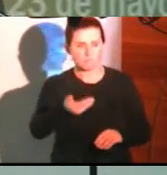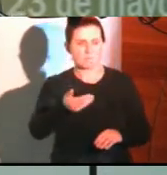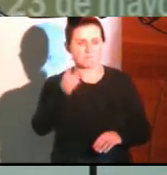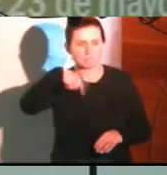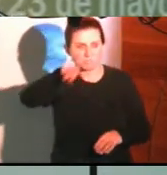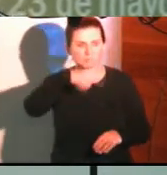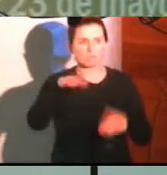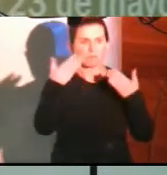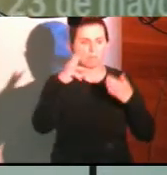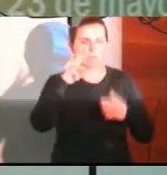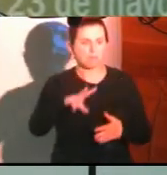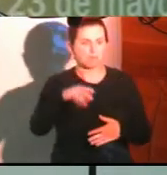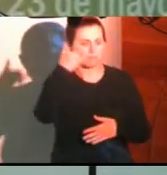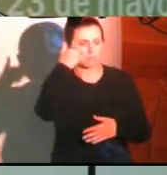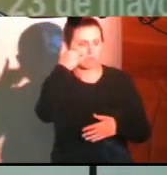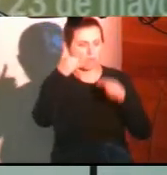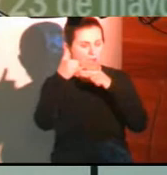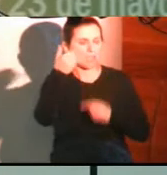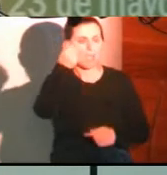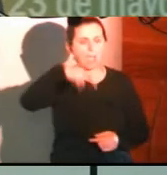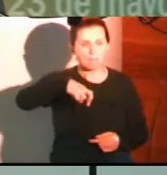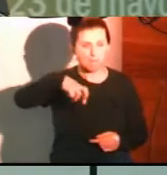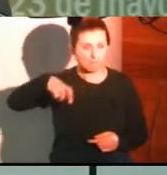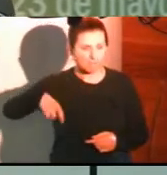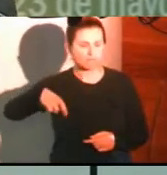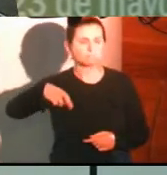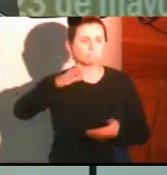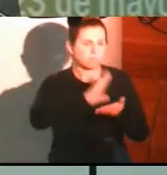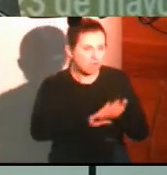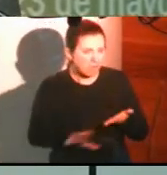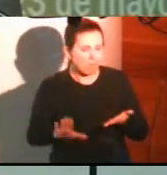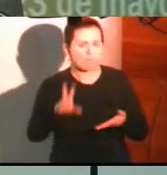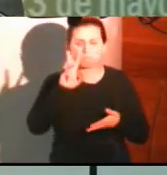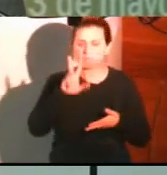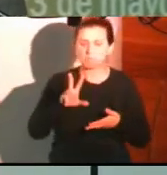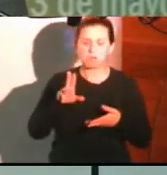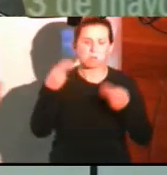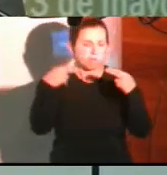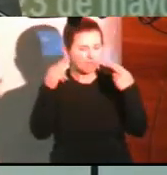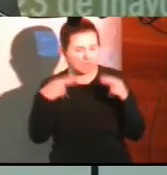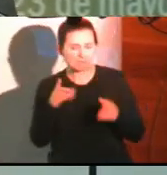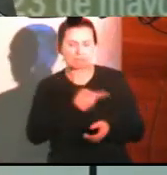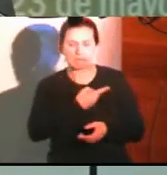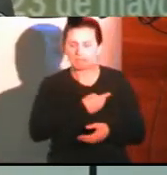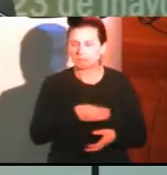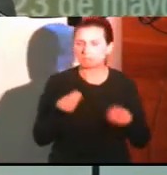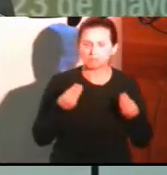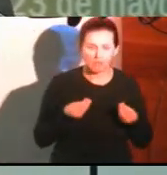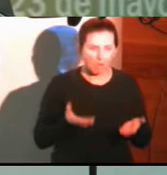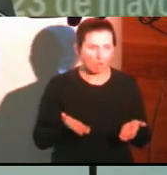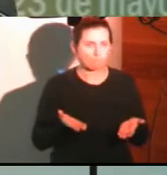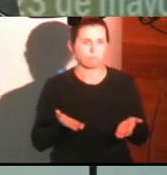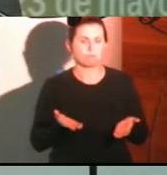en los aparatos celulares. Así que quiere decir que se puede. Que cuando uno tiene, estos chicos tienen estas